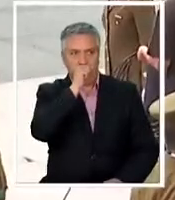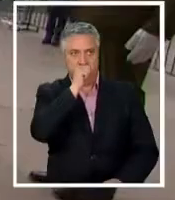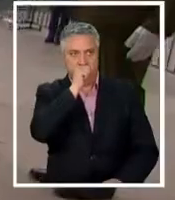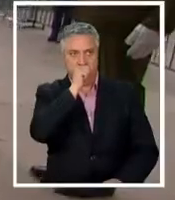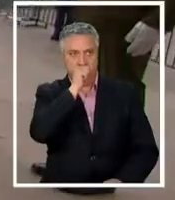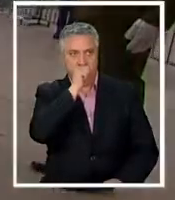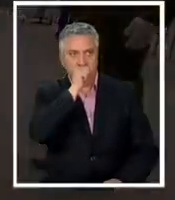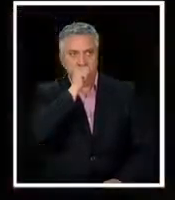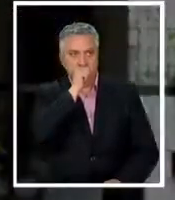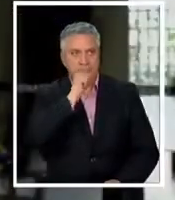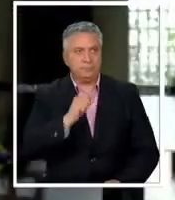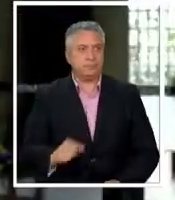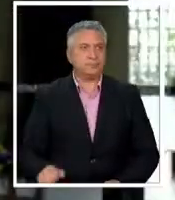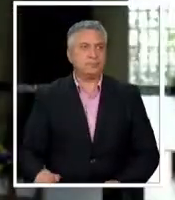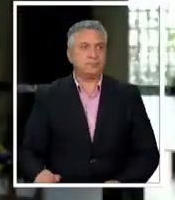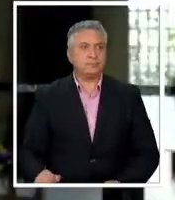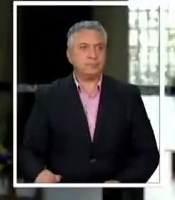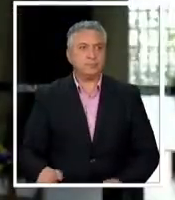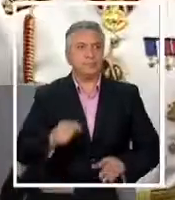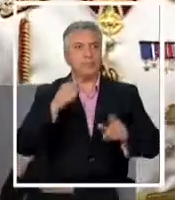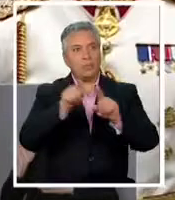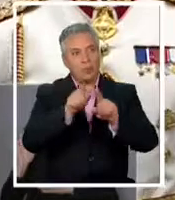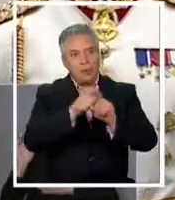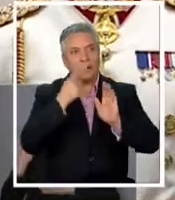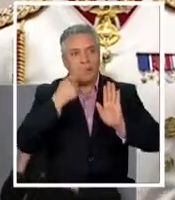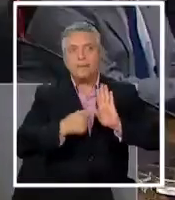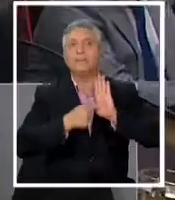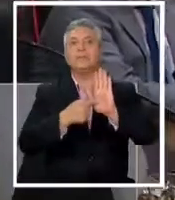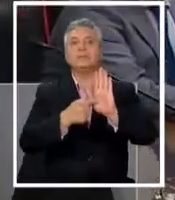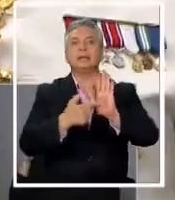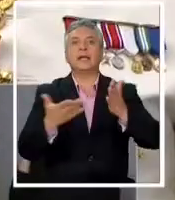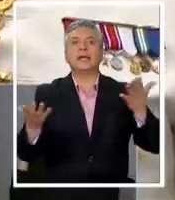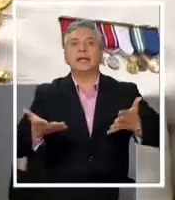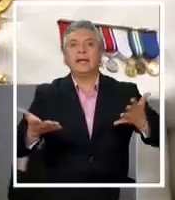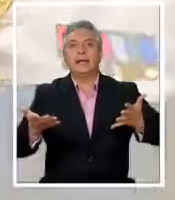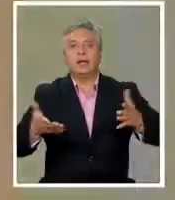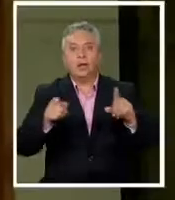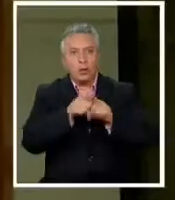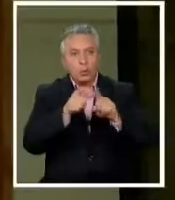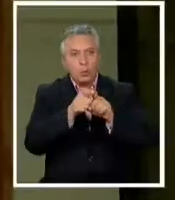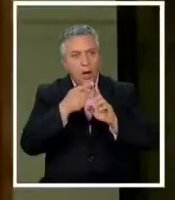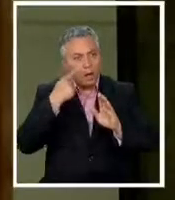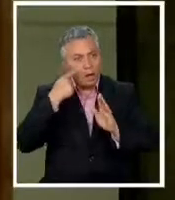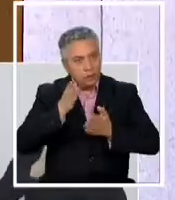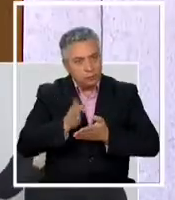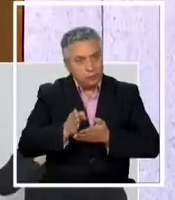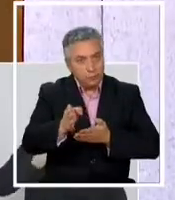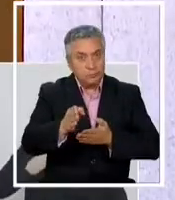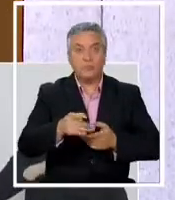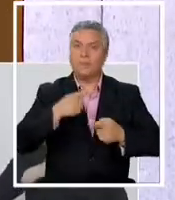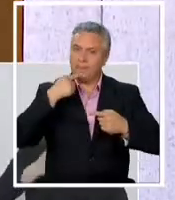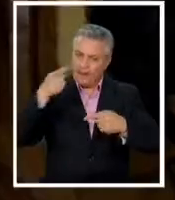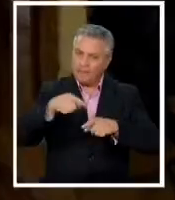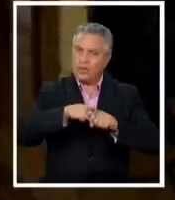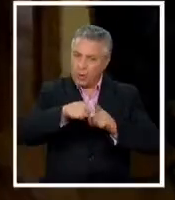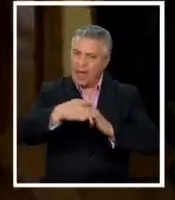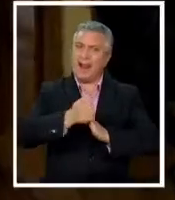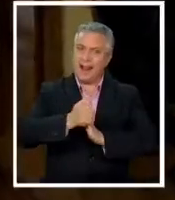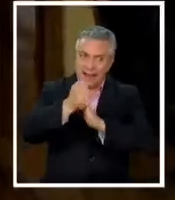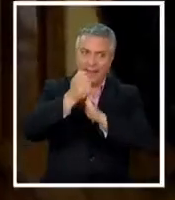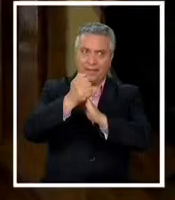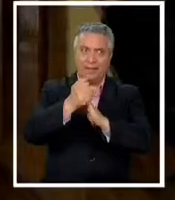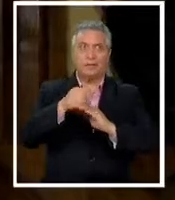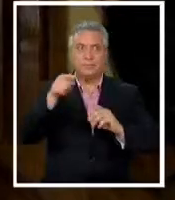Es el momento de presentar la hoja de ruta. El llamado es a liderar. Retome la